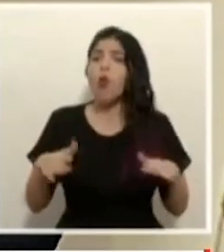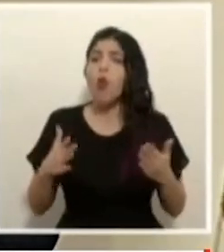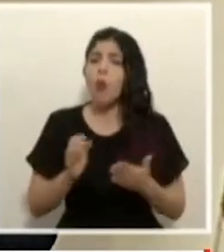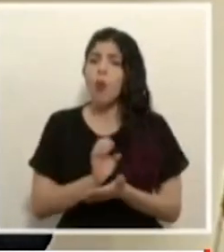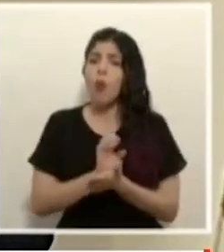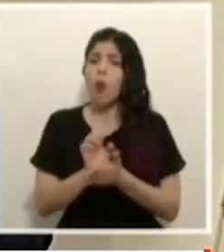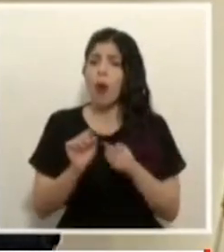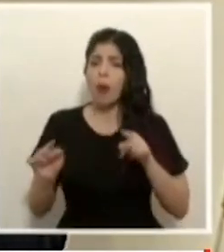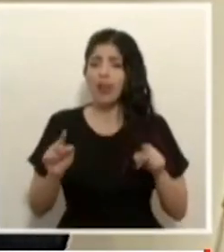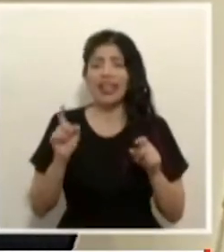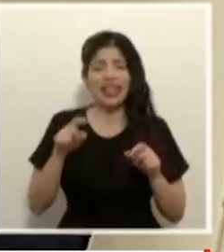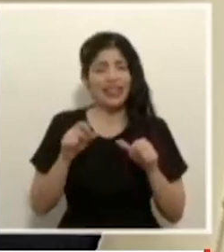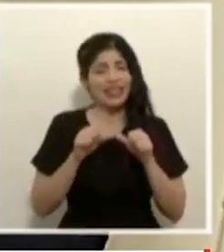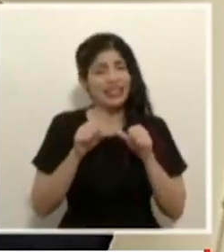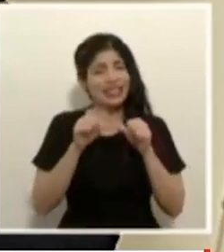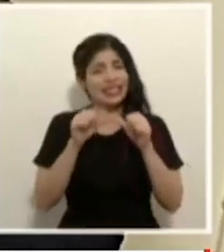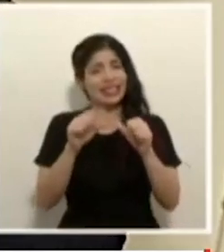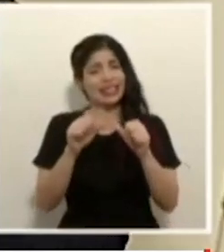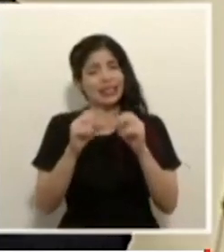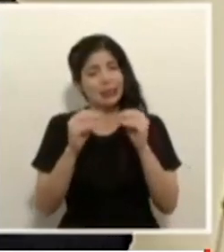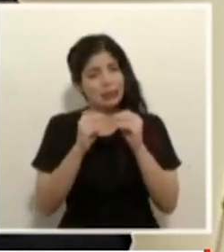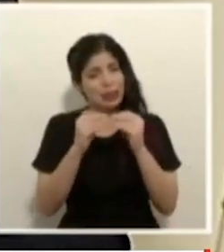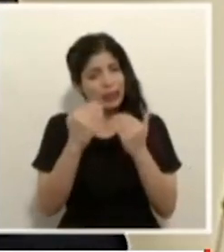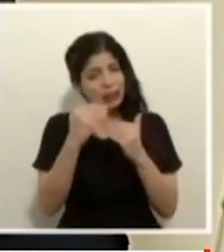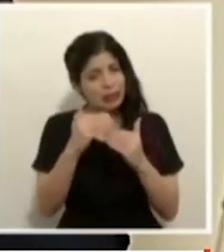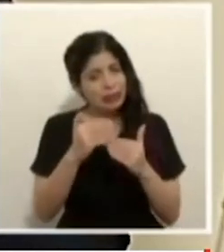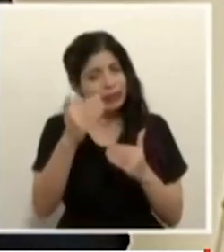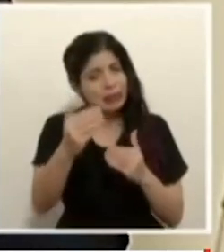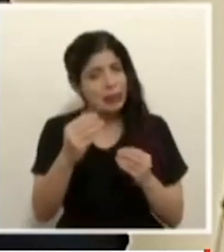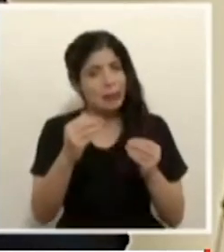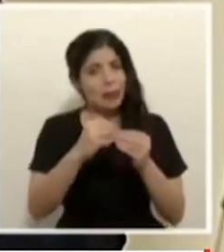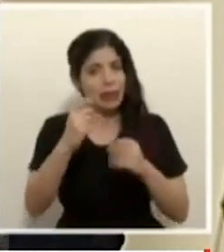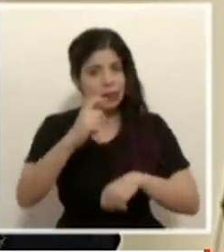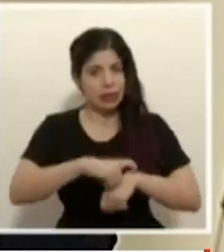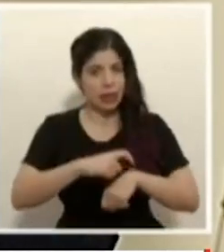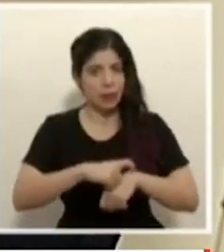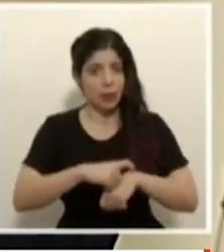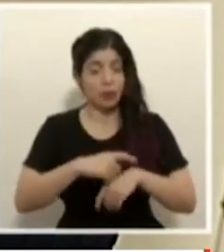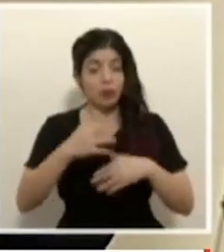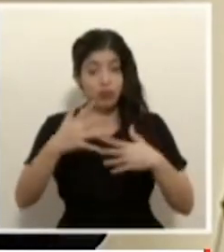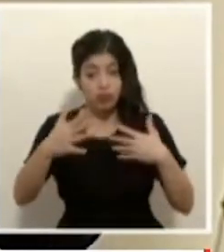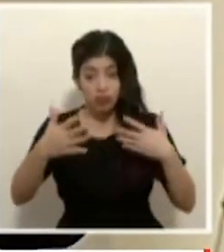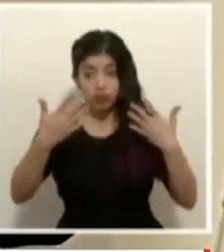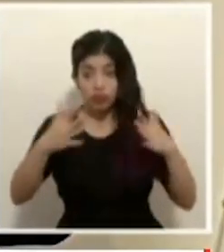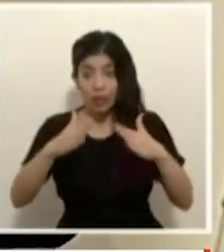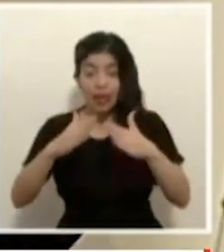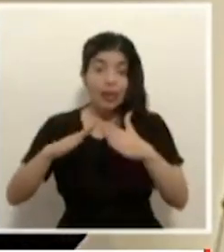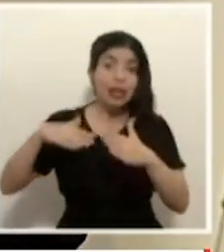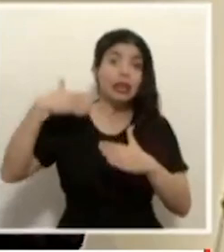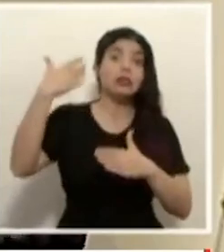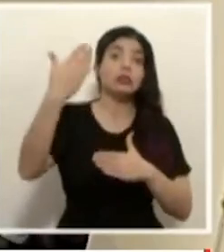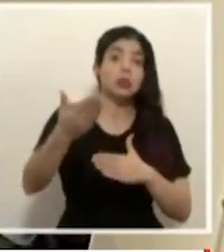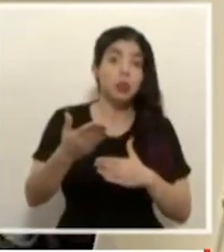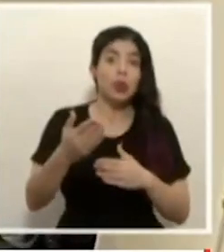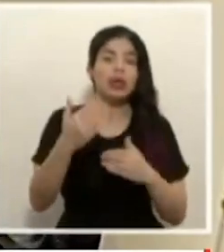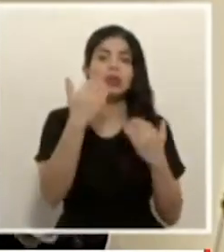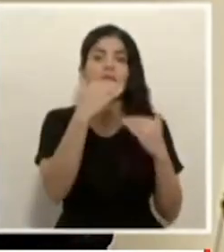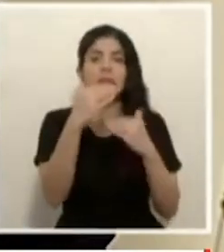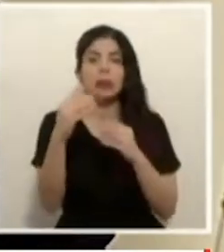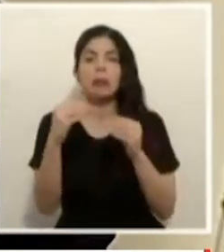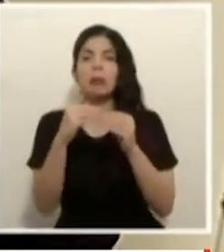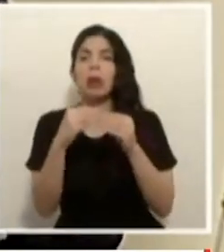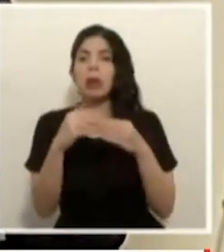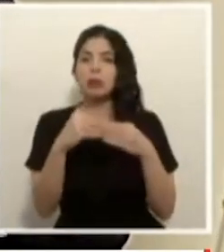necesitamos prolongar por un periodo más esto y luego iniciar con periodos de menos restricción